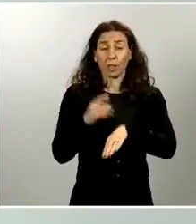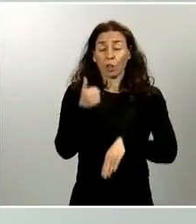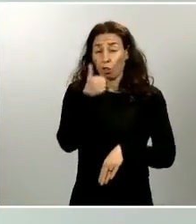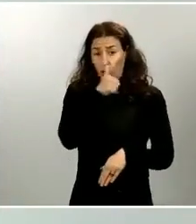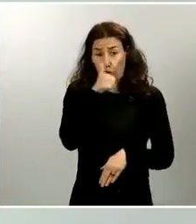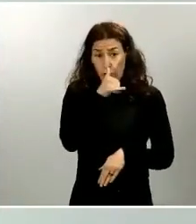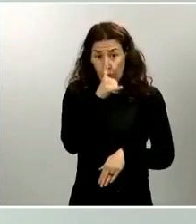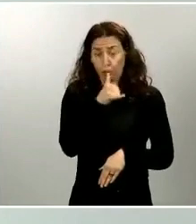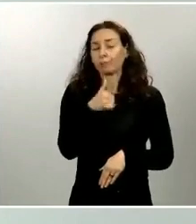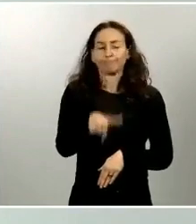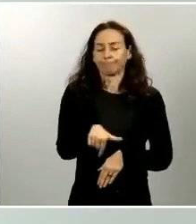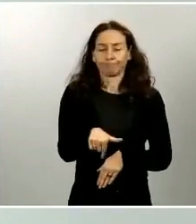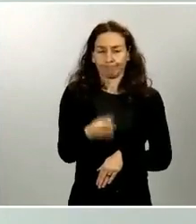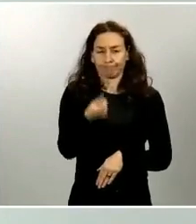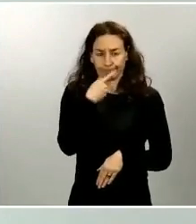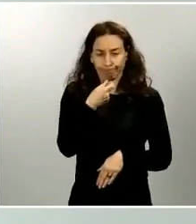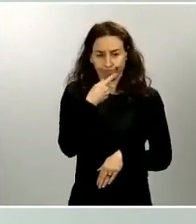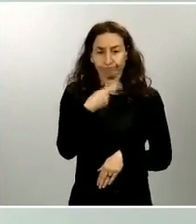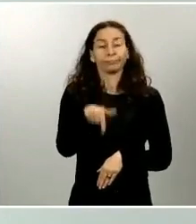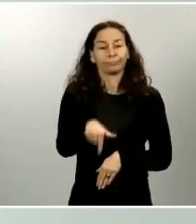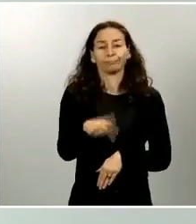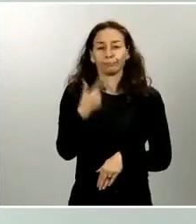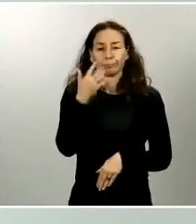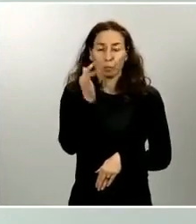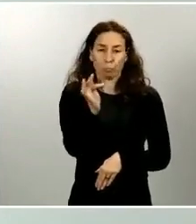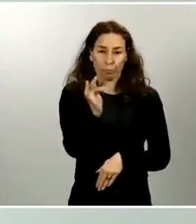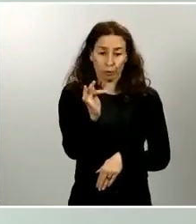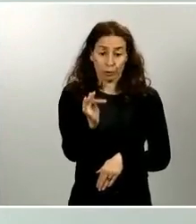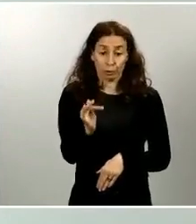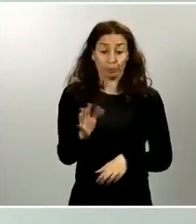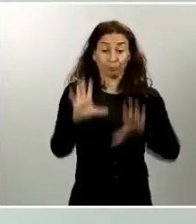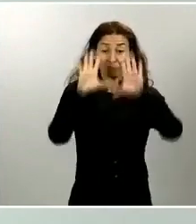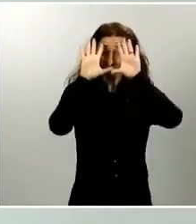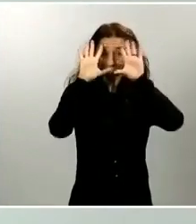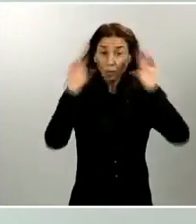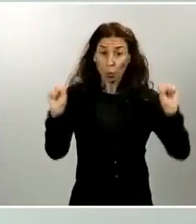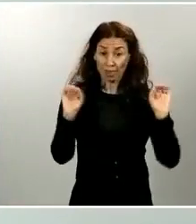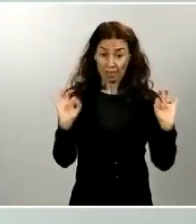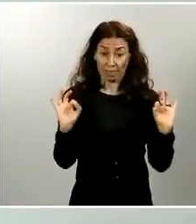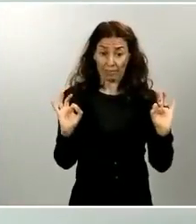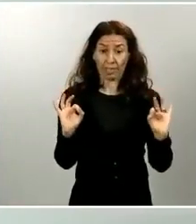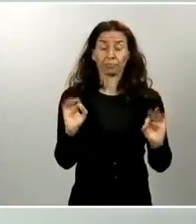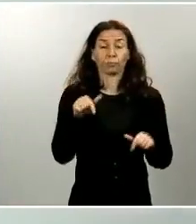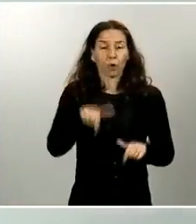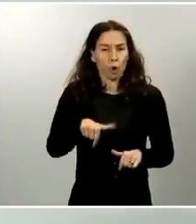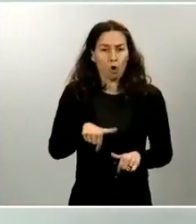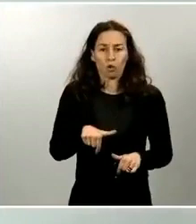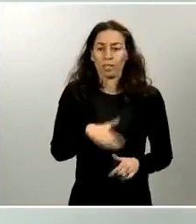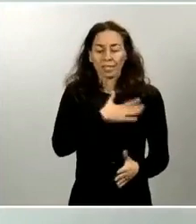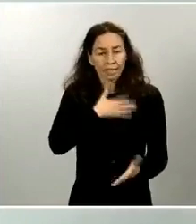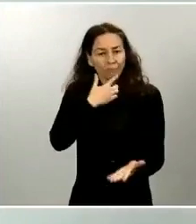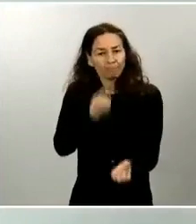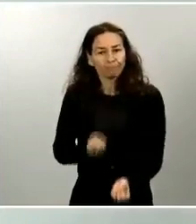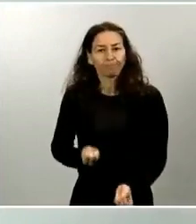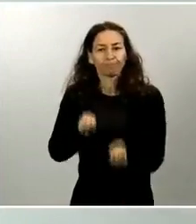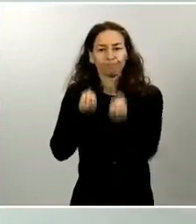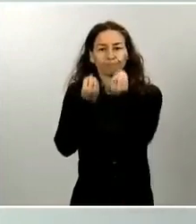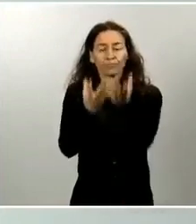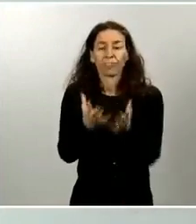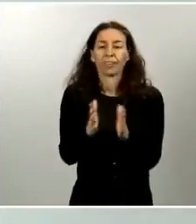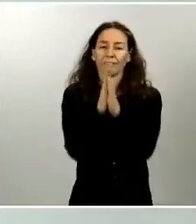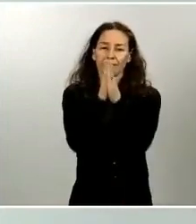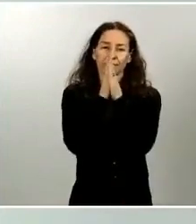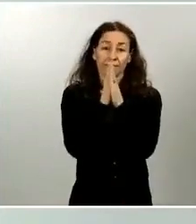Como habitualmente venimos haciendo desde la Guardia Civil, permítanme que hoy centre mi intervención en alertarles nuevamente